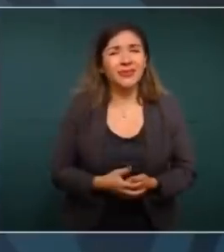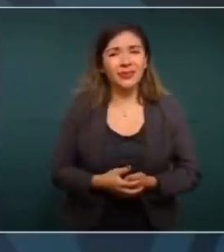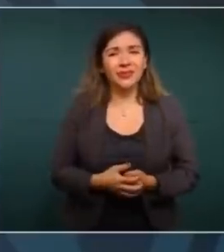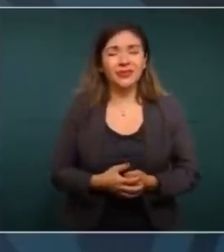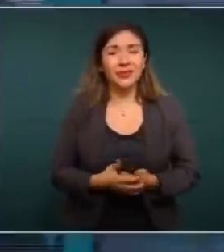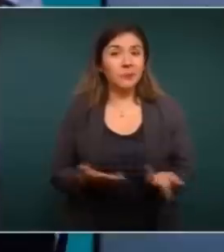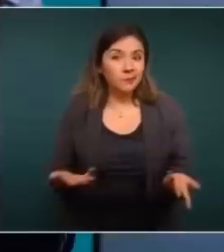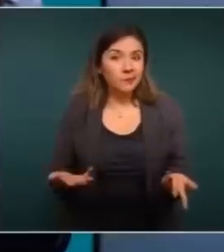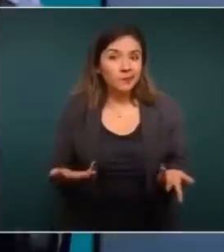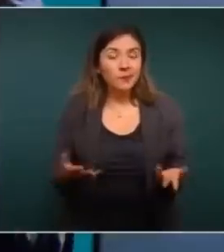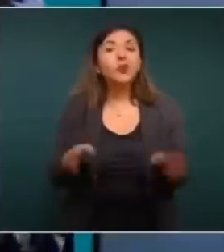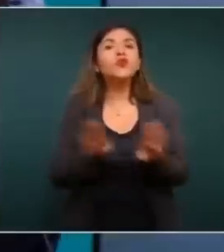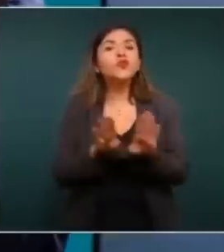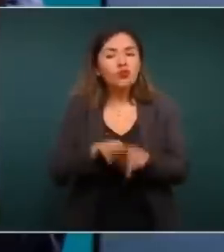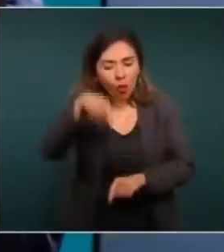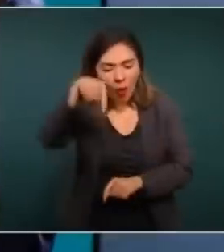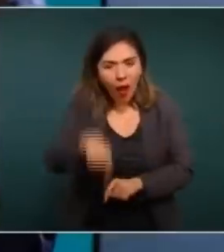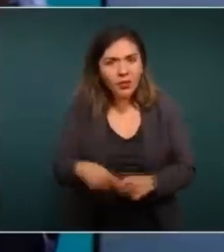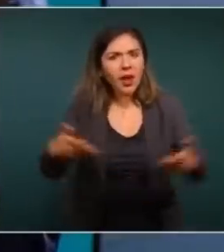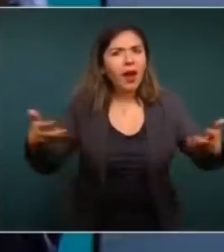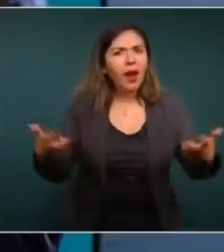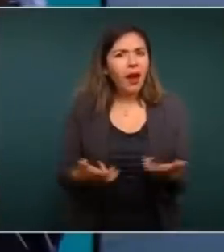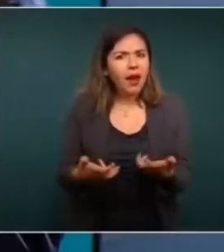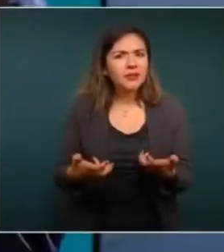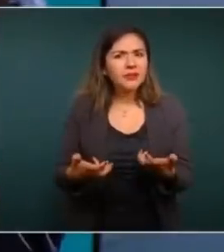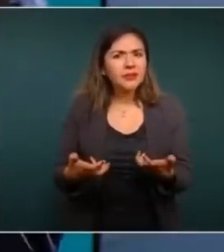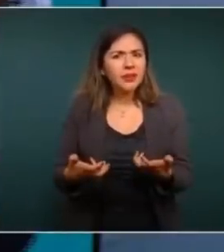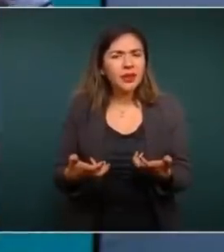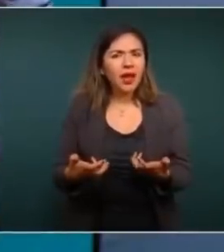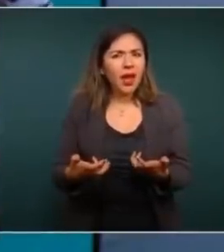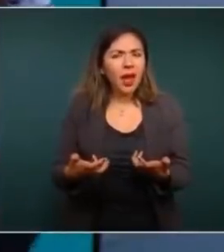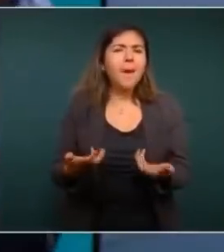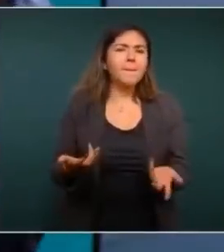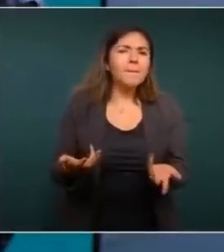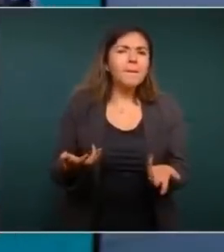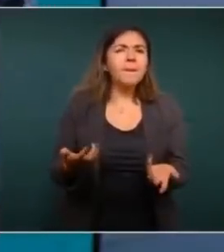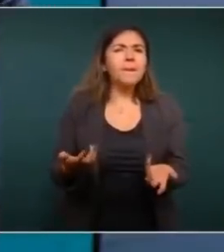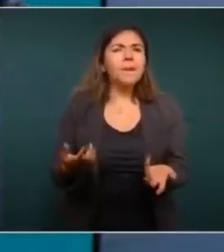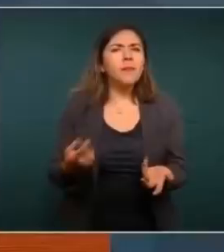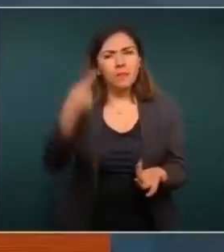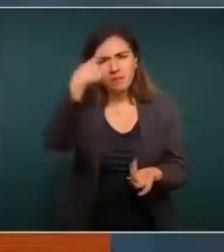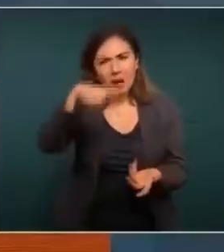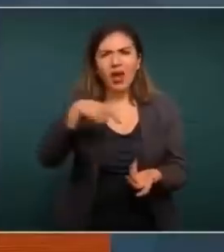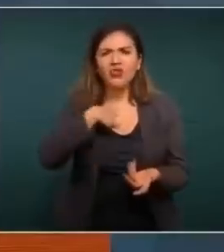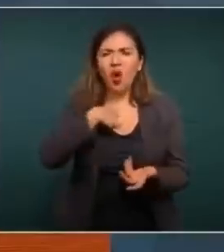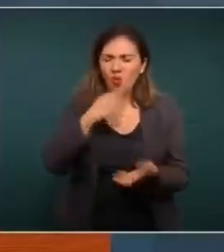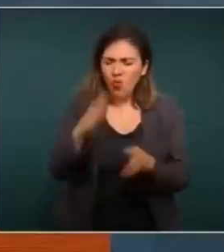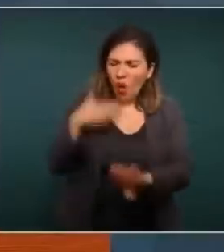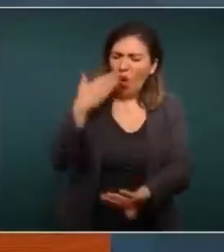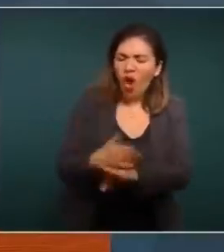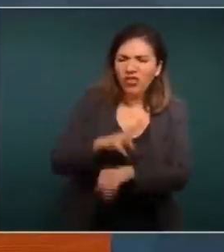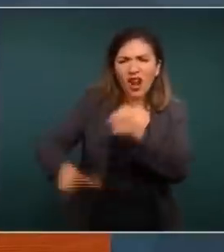Entonces, ¿cómo vamos nosotros a ir en contra de la